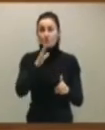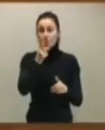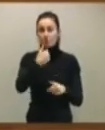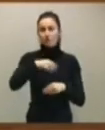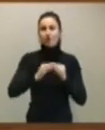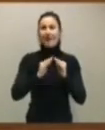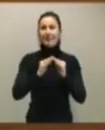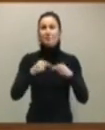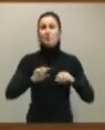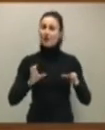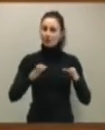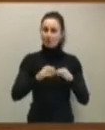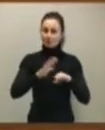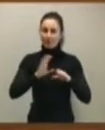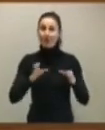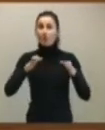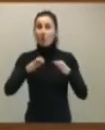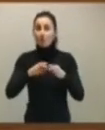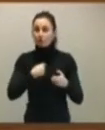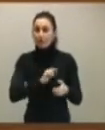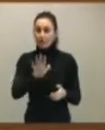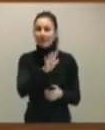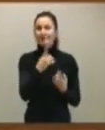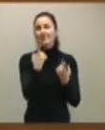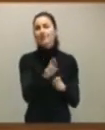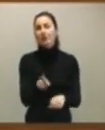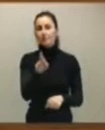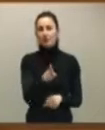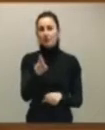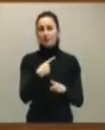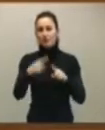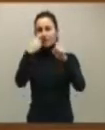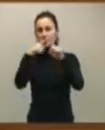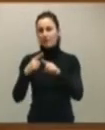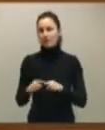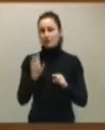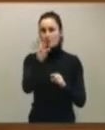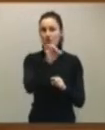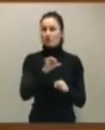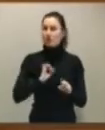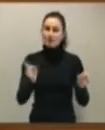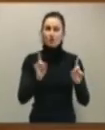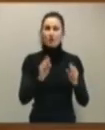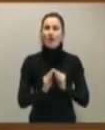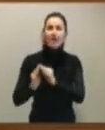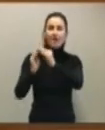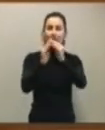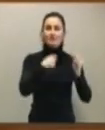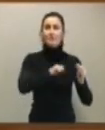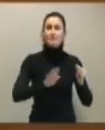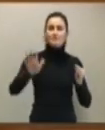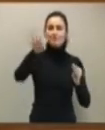con visión de conjunto y para el conjunto del país, no nos dedicamos a repetir luego una cosa distinta en cada comunidad autónoma. Lo decimos para el conjunto del país,